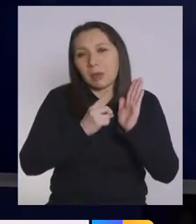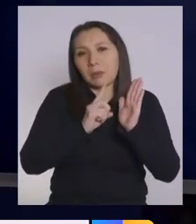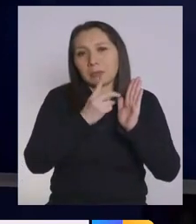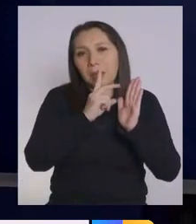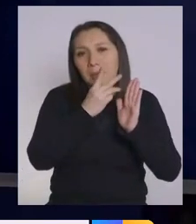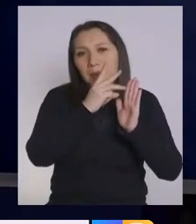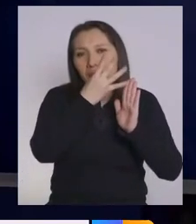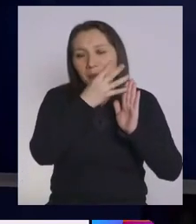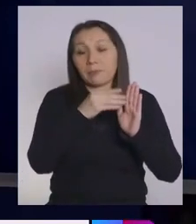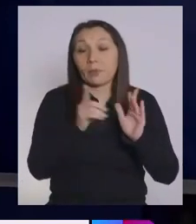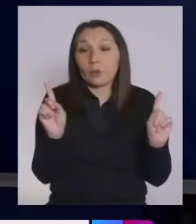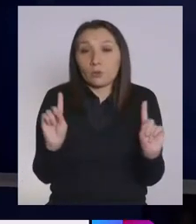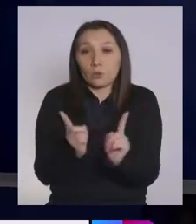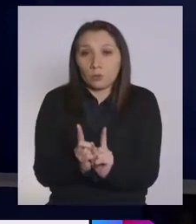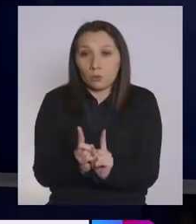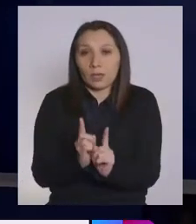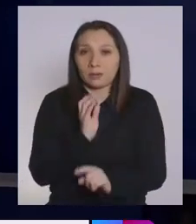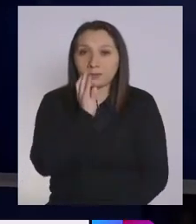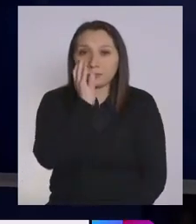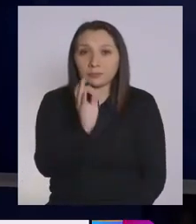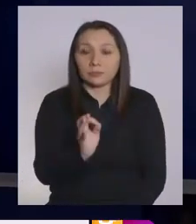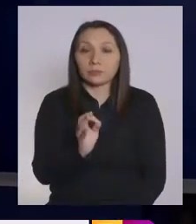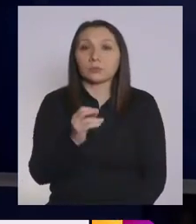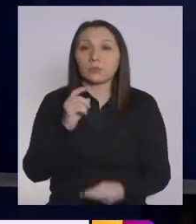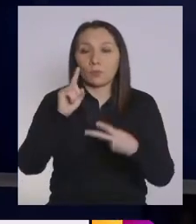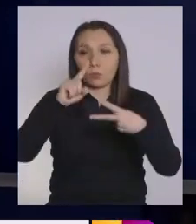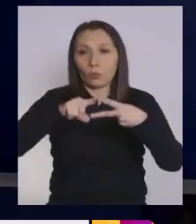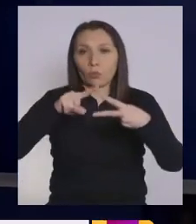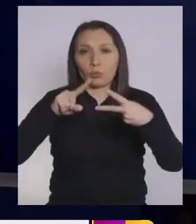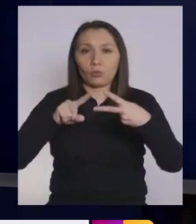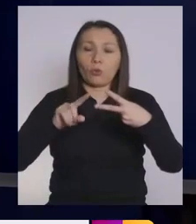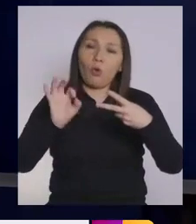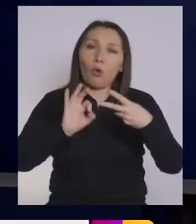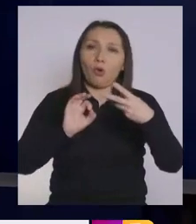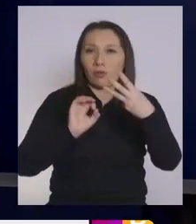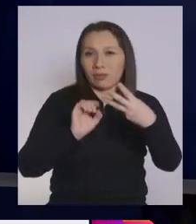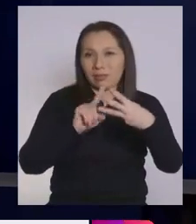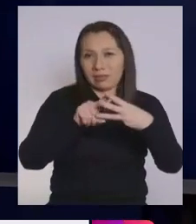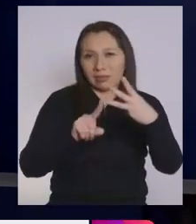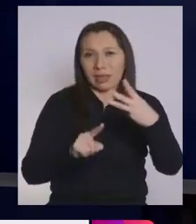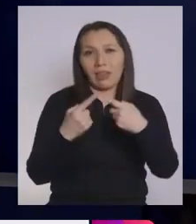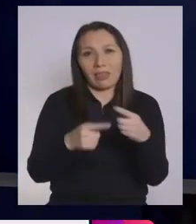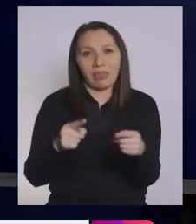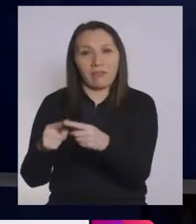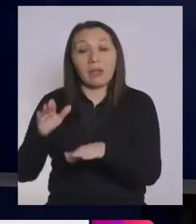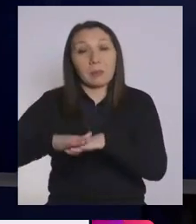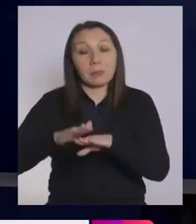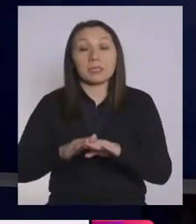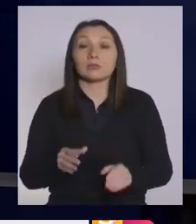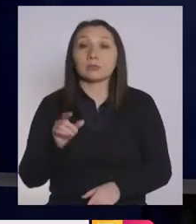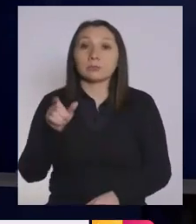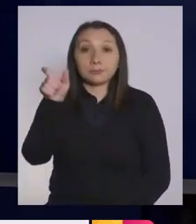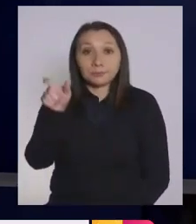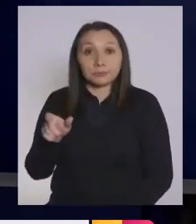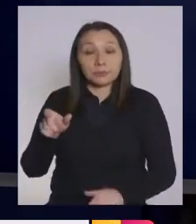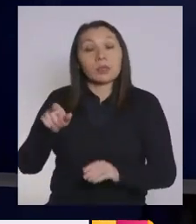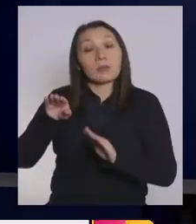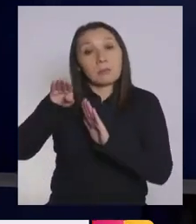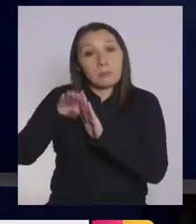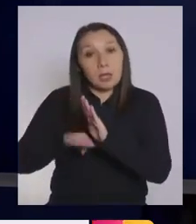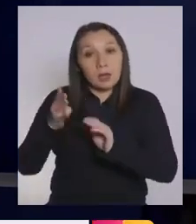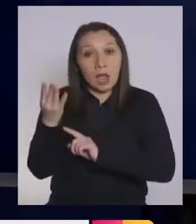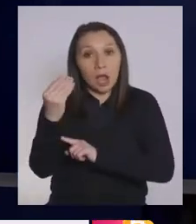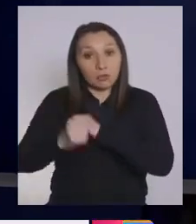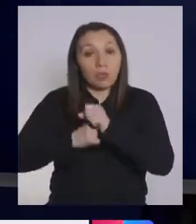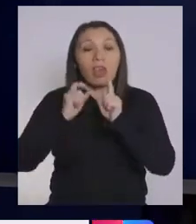bueno, en resumen, dos tipos o tres tipos de permiso. Los menores de 14